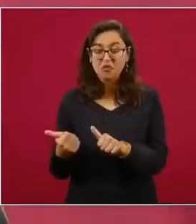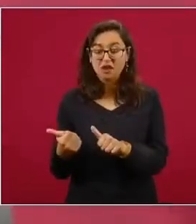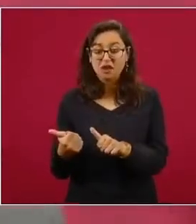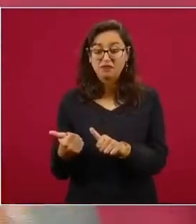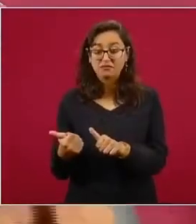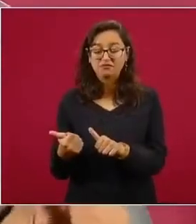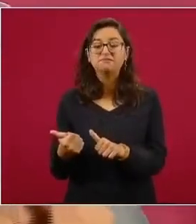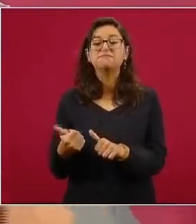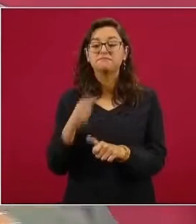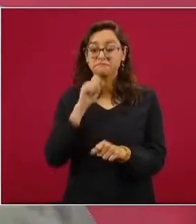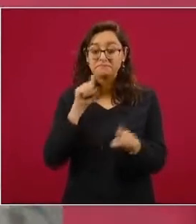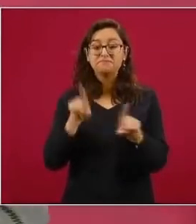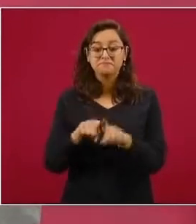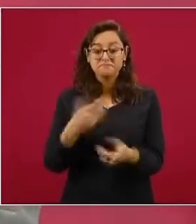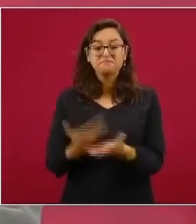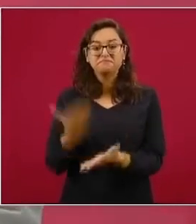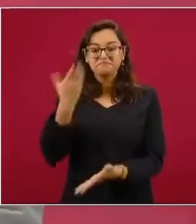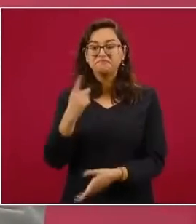se le consigna.